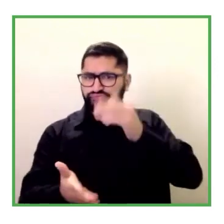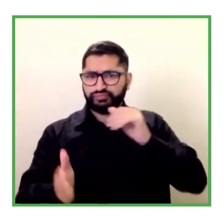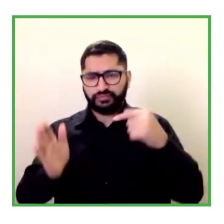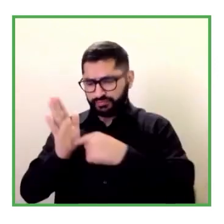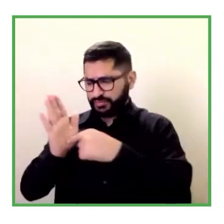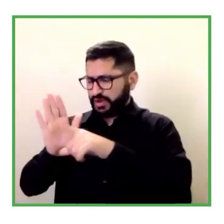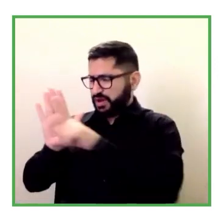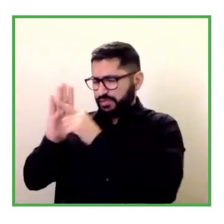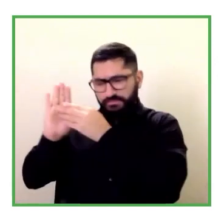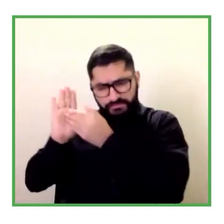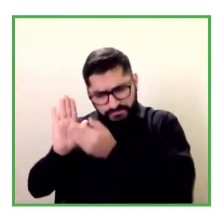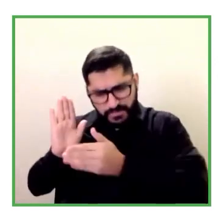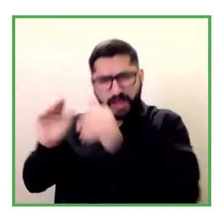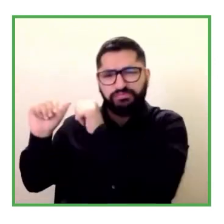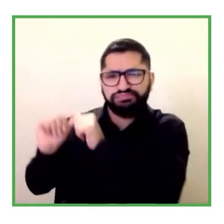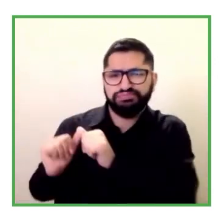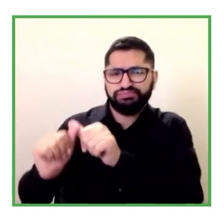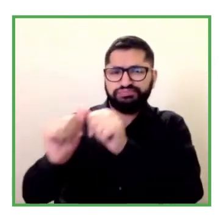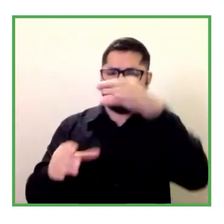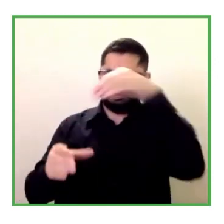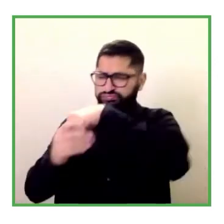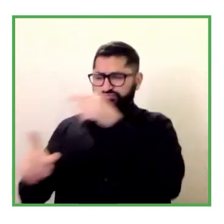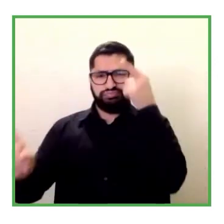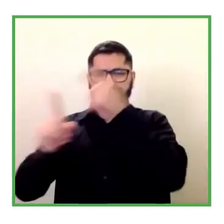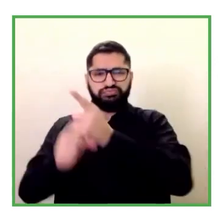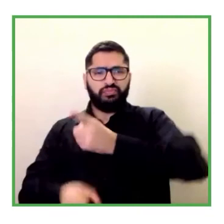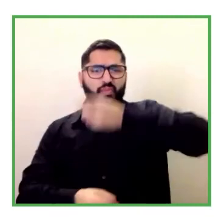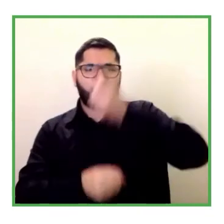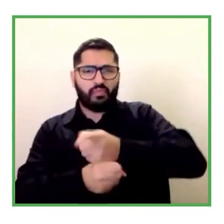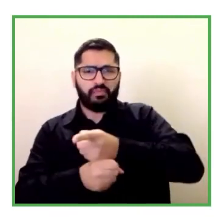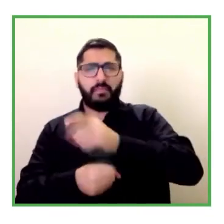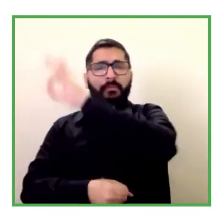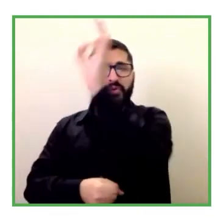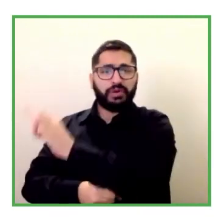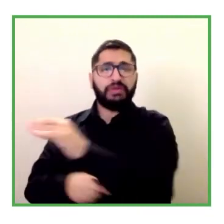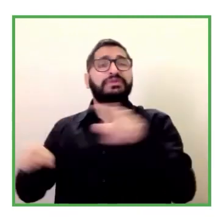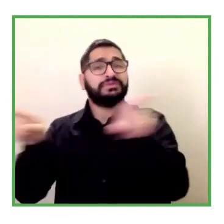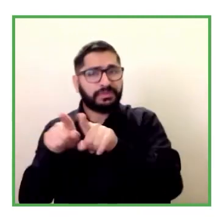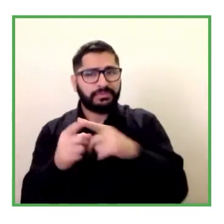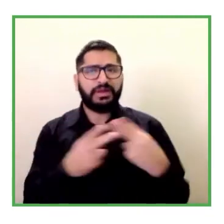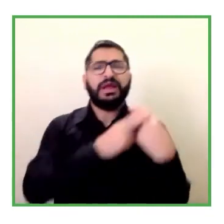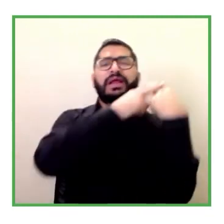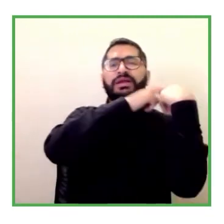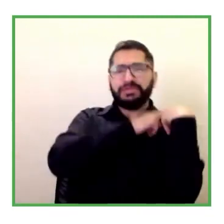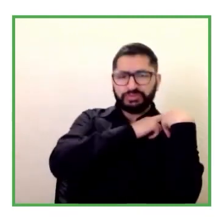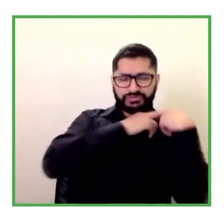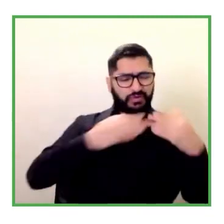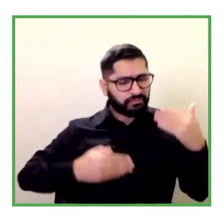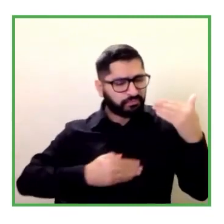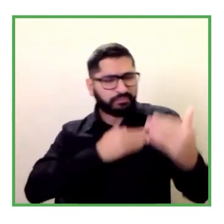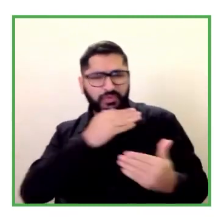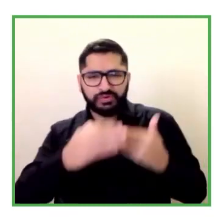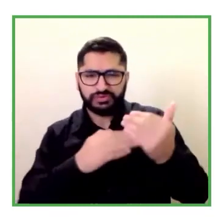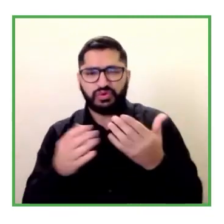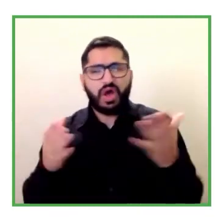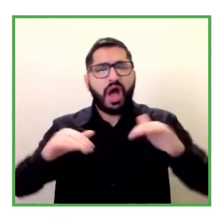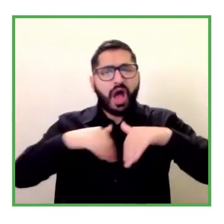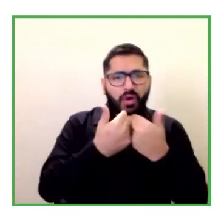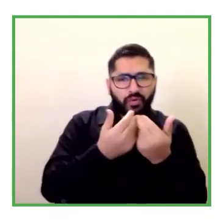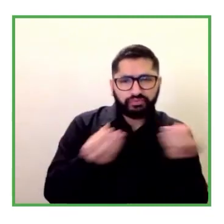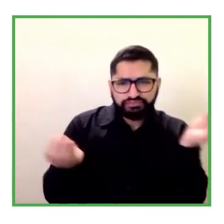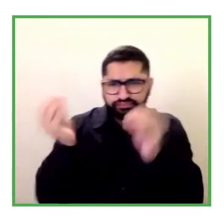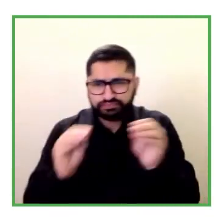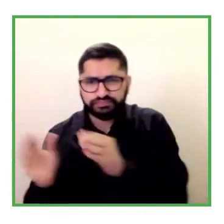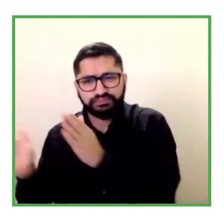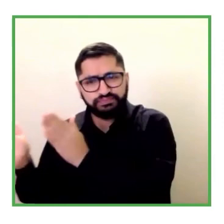exigir una cuota sino el hacerse responsable de un proceso bien implementado y de que este experto en inclusión se siga